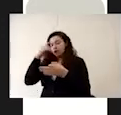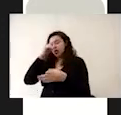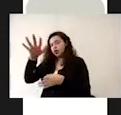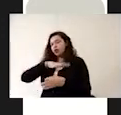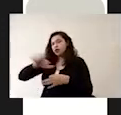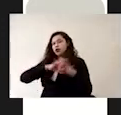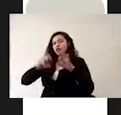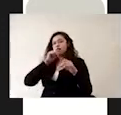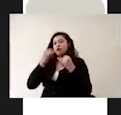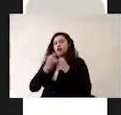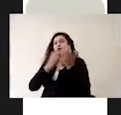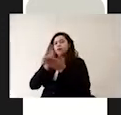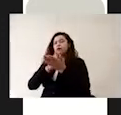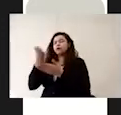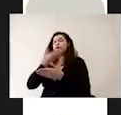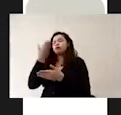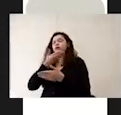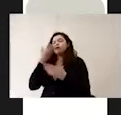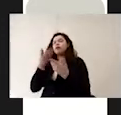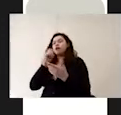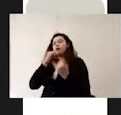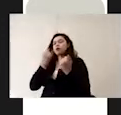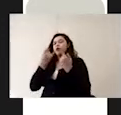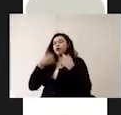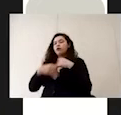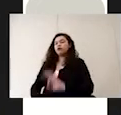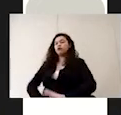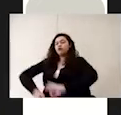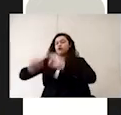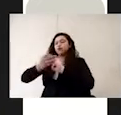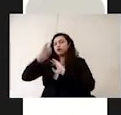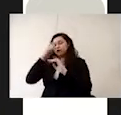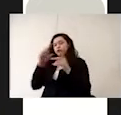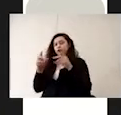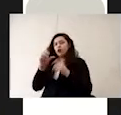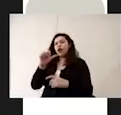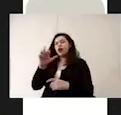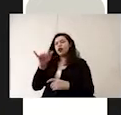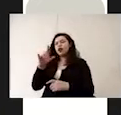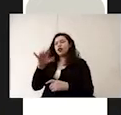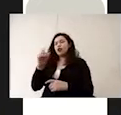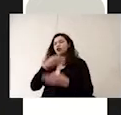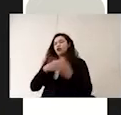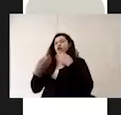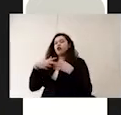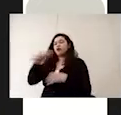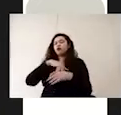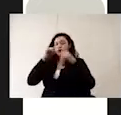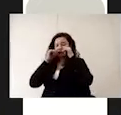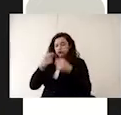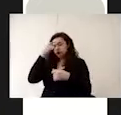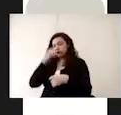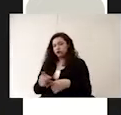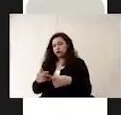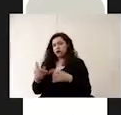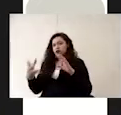y lugares de uso común y adaptar una barrera de acrílico en cada punto de atención de la población escolar para evitar riesgos